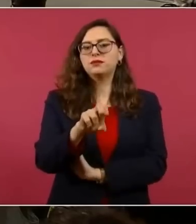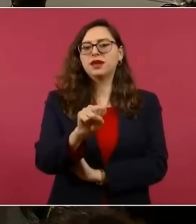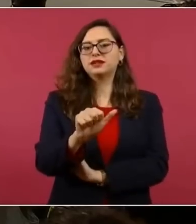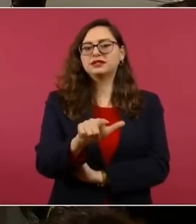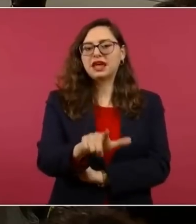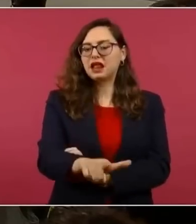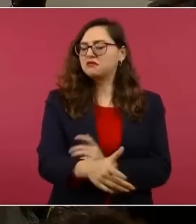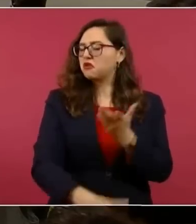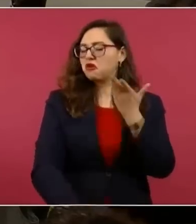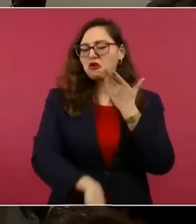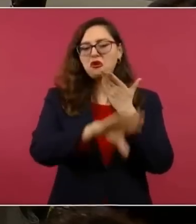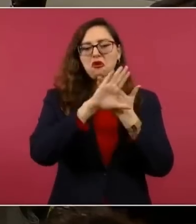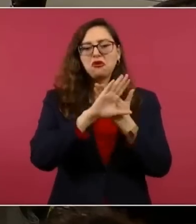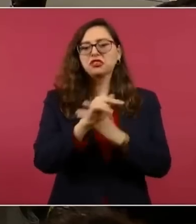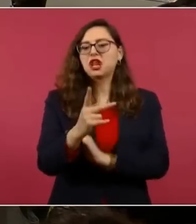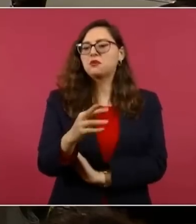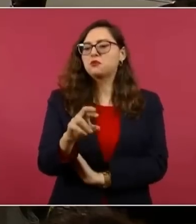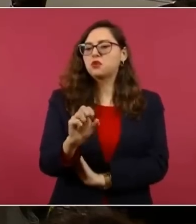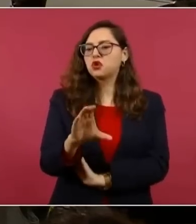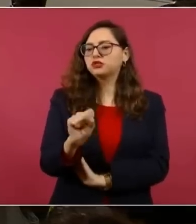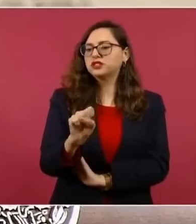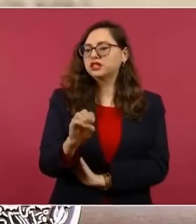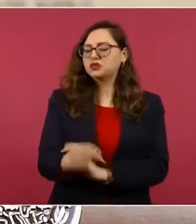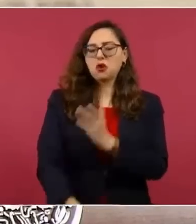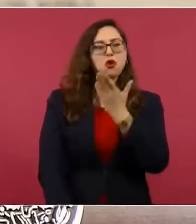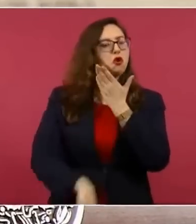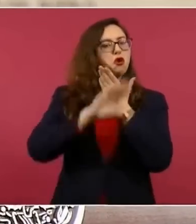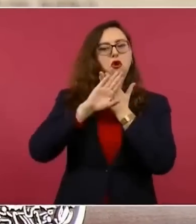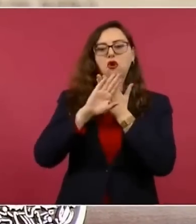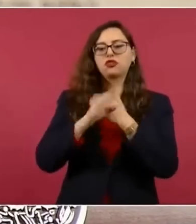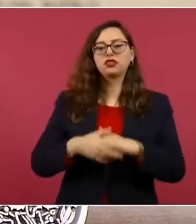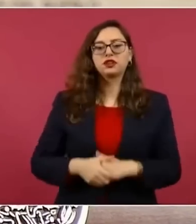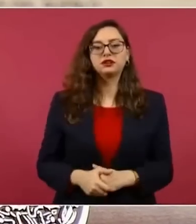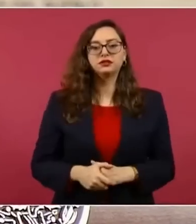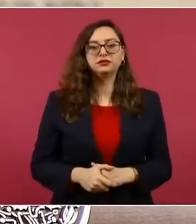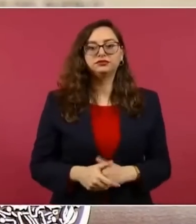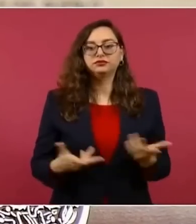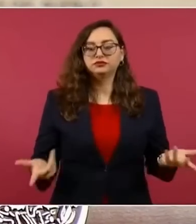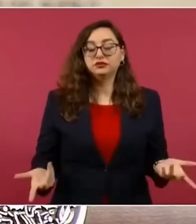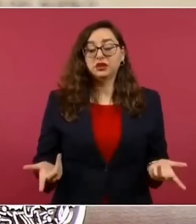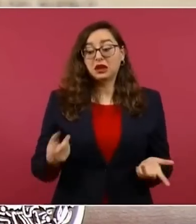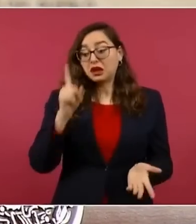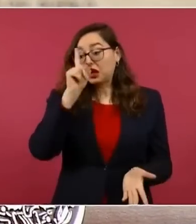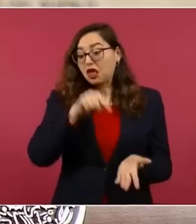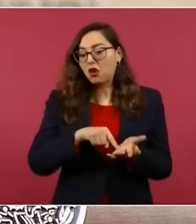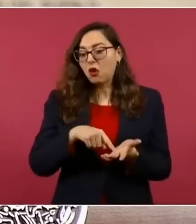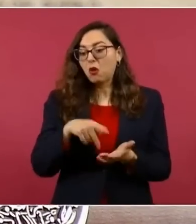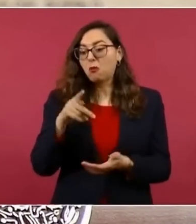casi todos los del Proceso, yo creo que nada más los caricaturistas,